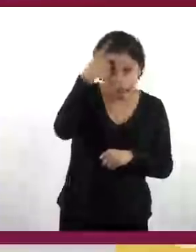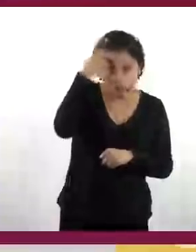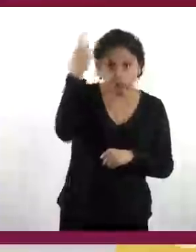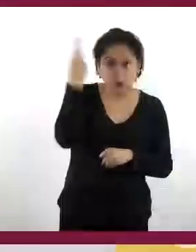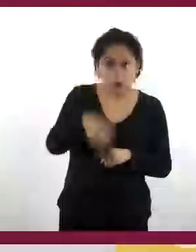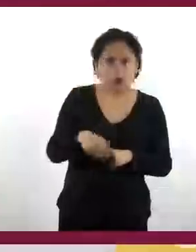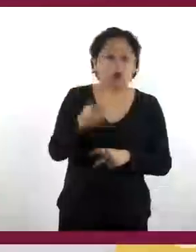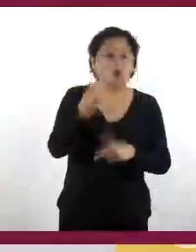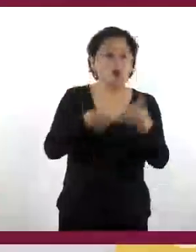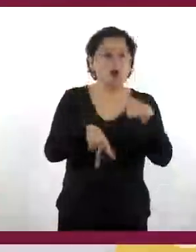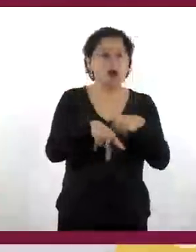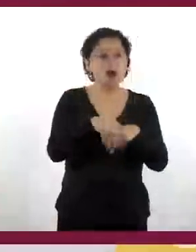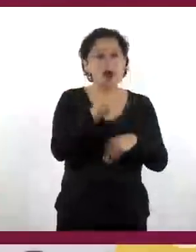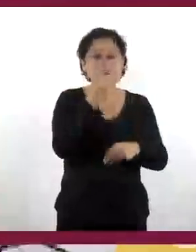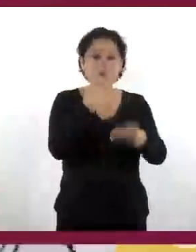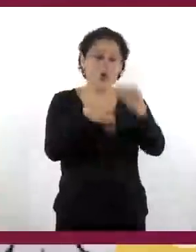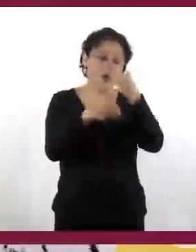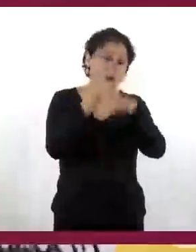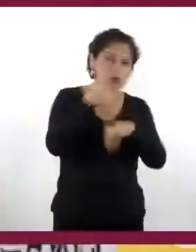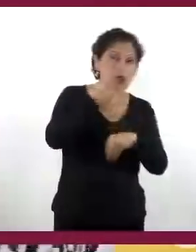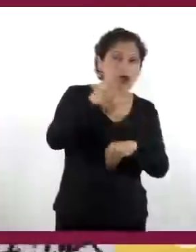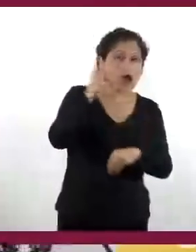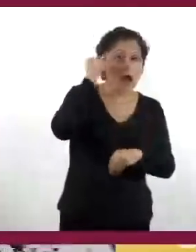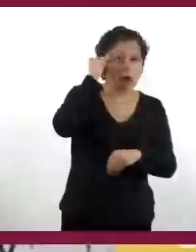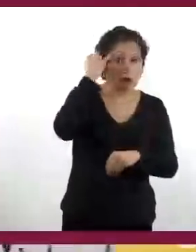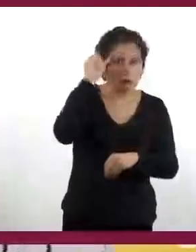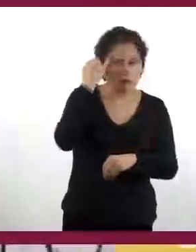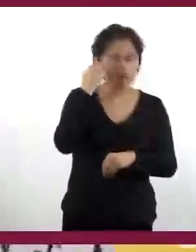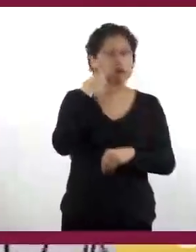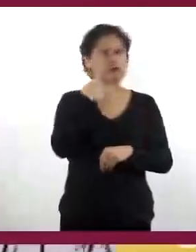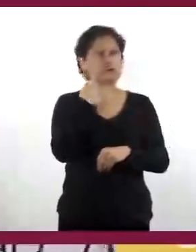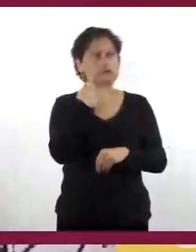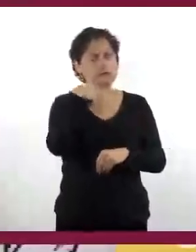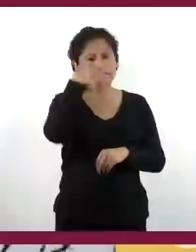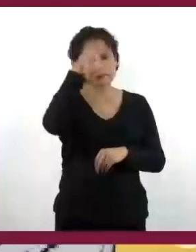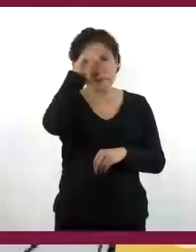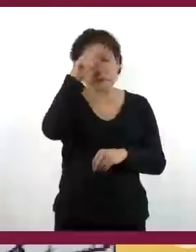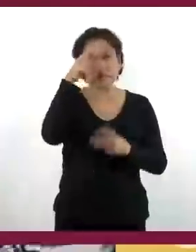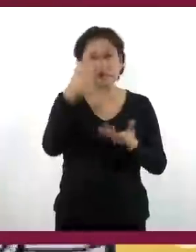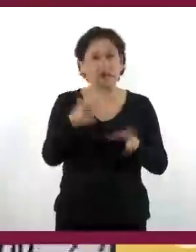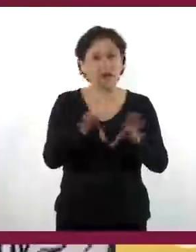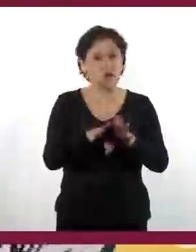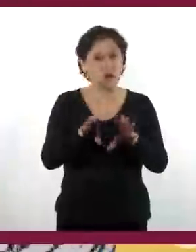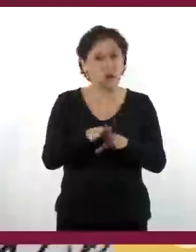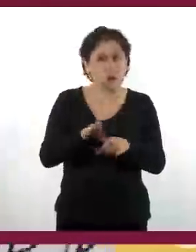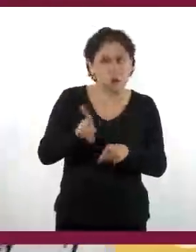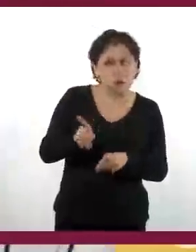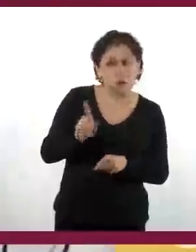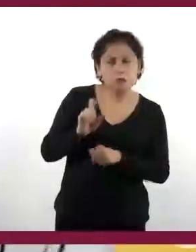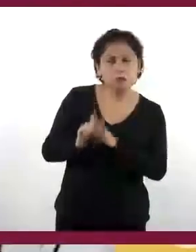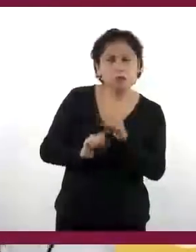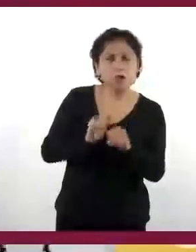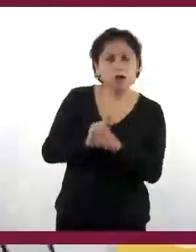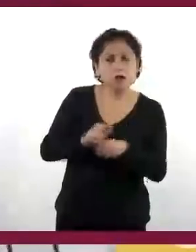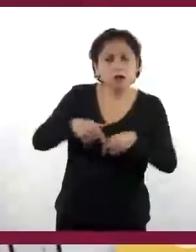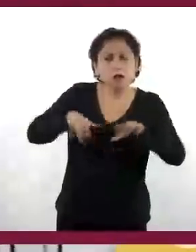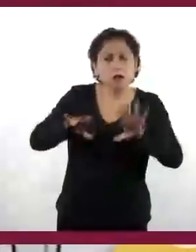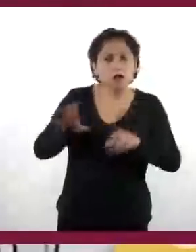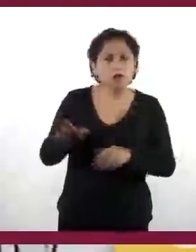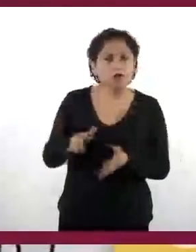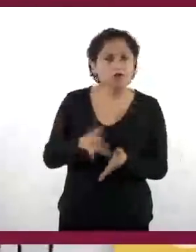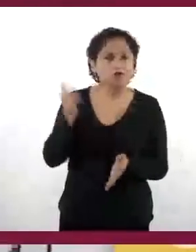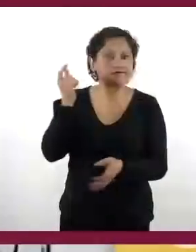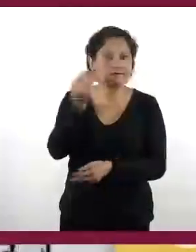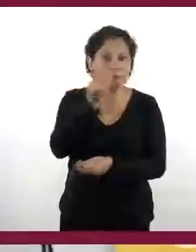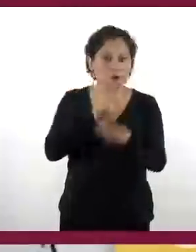bastimentos que antes normalmente ellos ocupaban. Pero los indígenas reconocen también en esta introducción ganadera un recurso de alimentación.